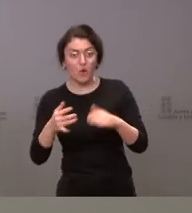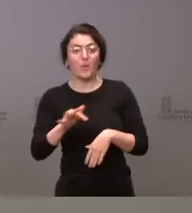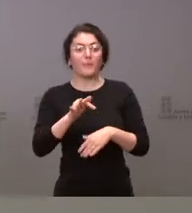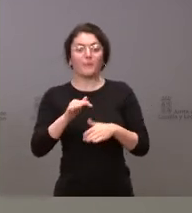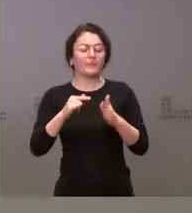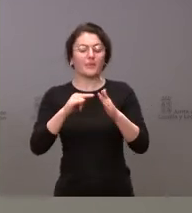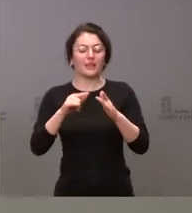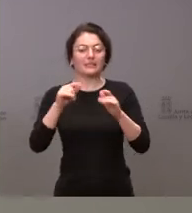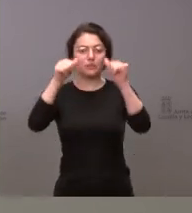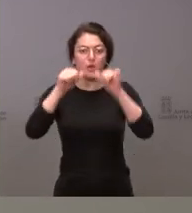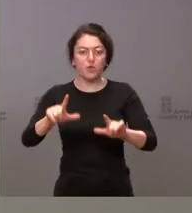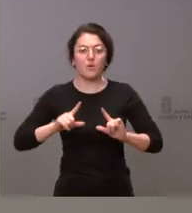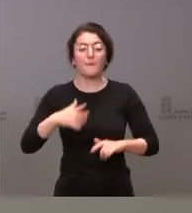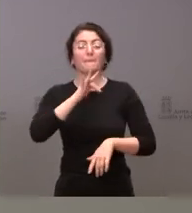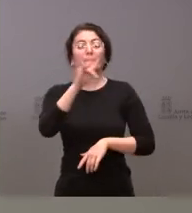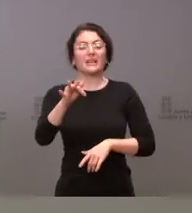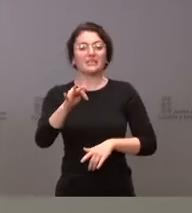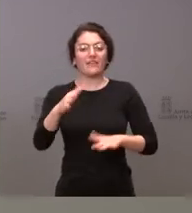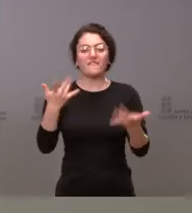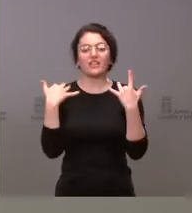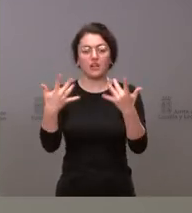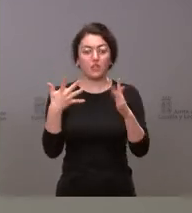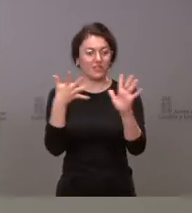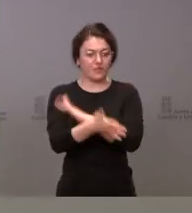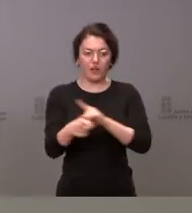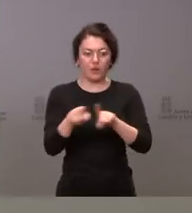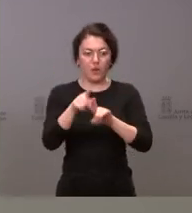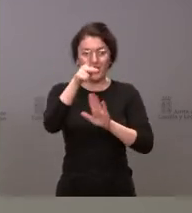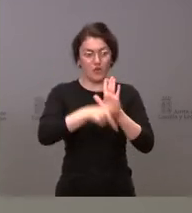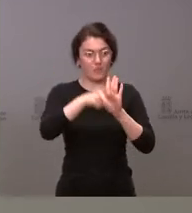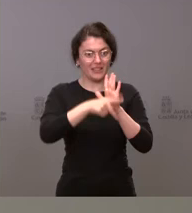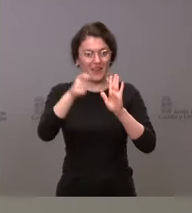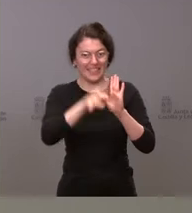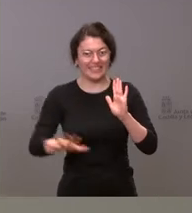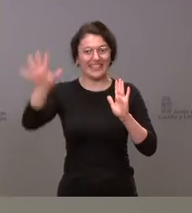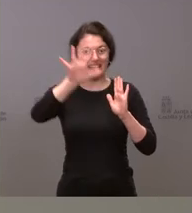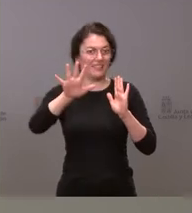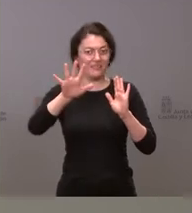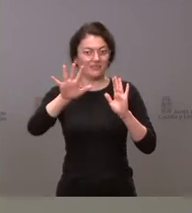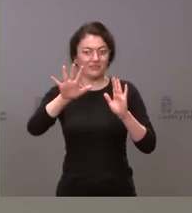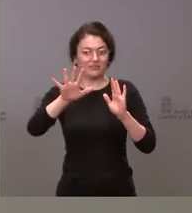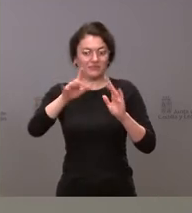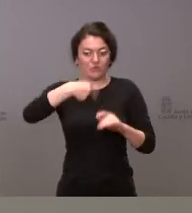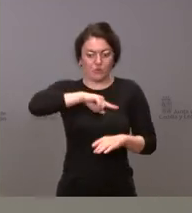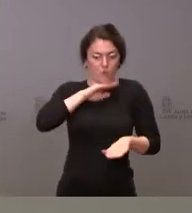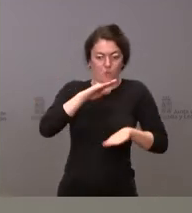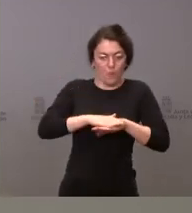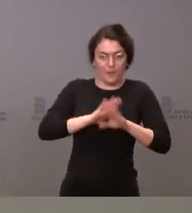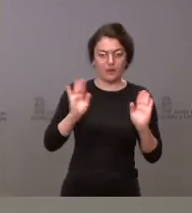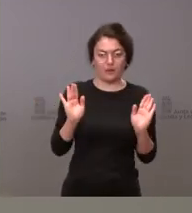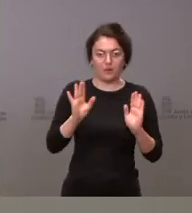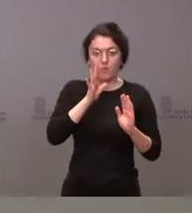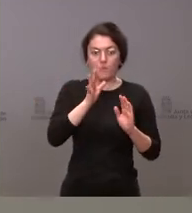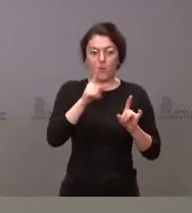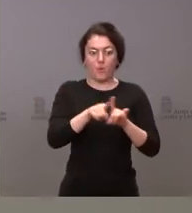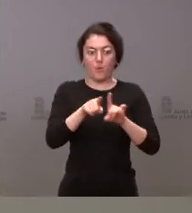tanto, es cumplir lo que establece una normativa estatal, que en este caso se acoge por parte de la Junta de Castilla y León, porque también existe